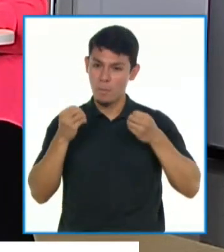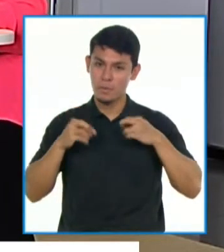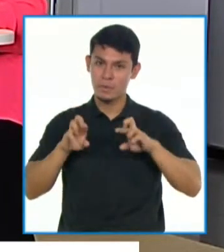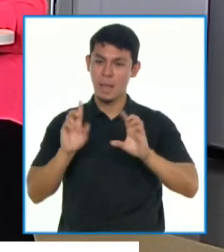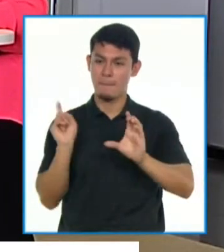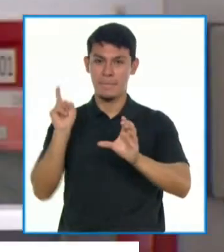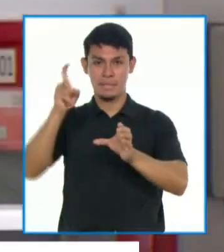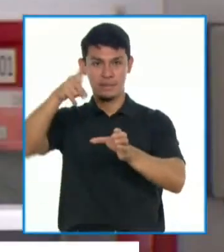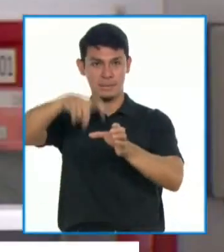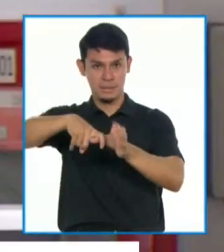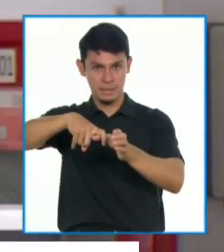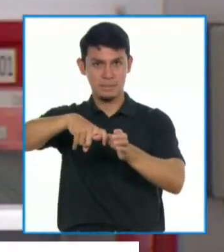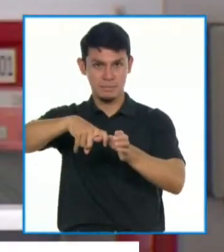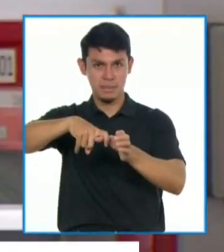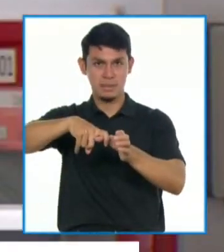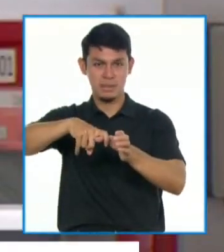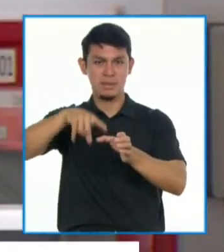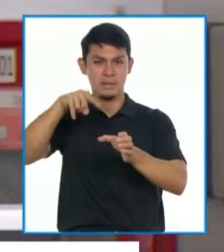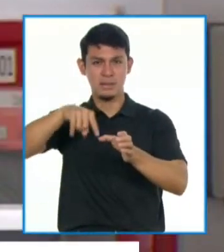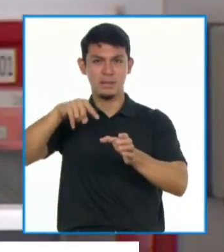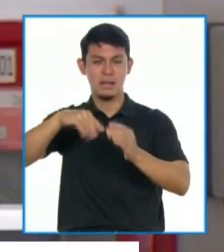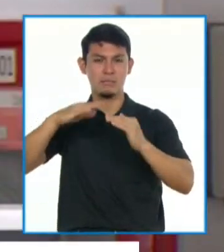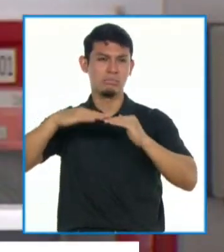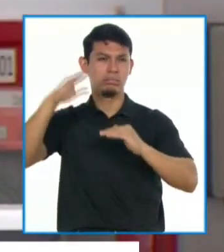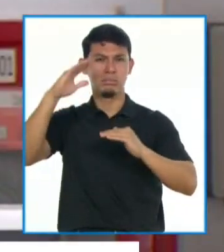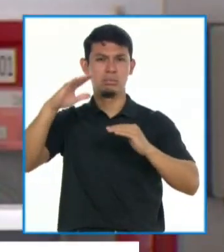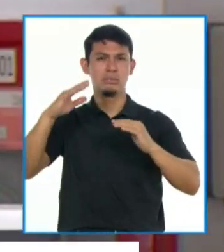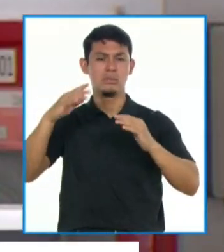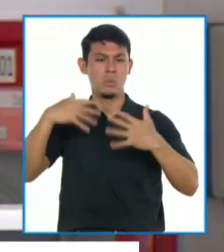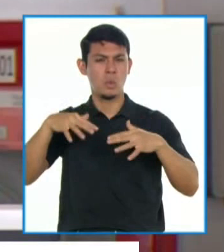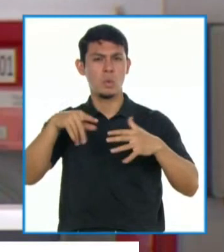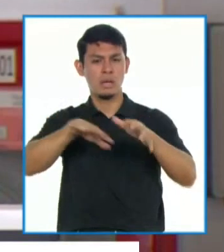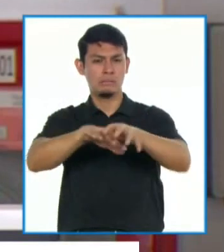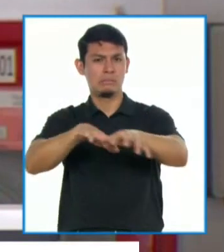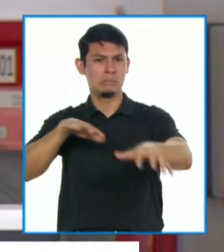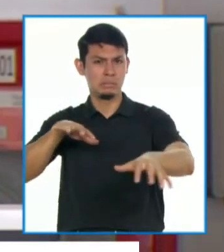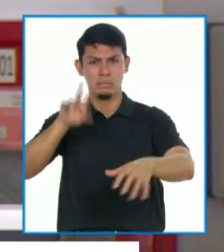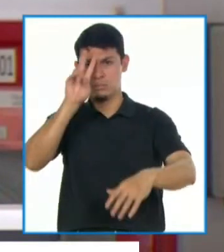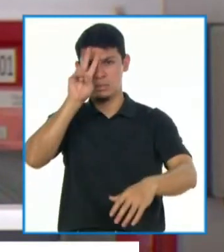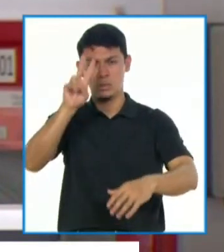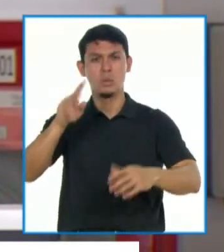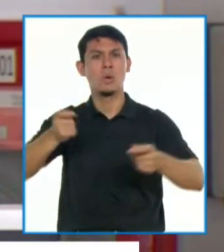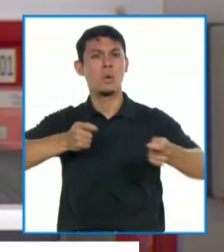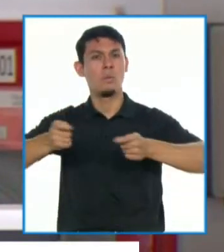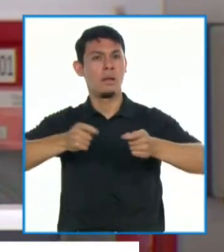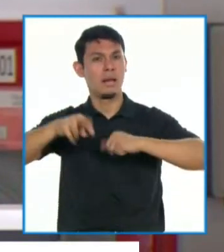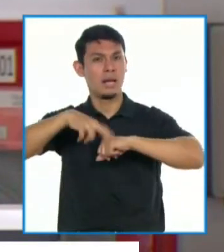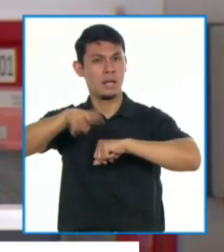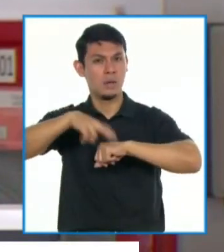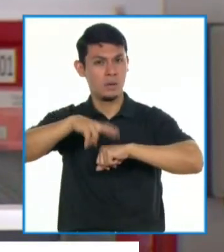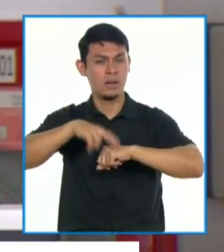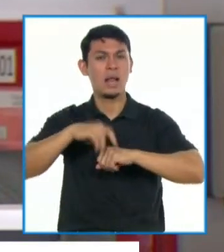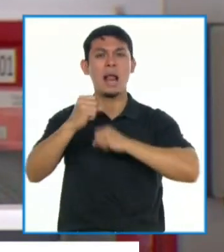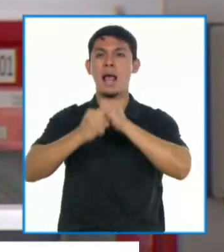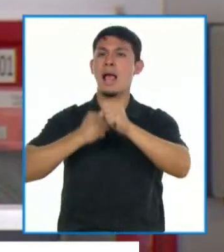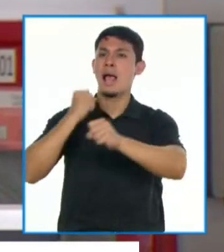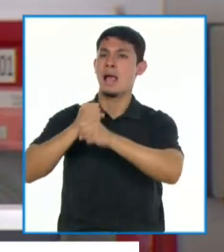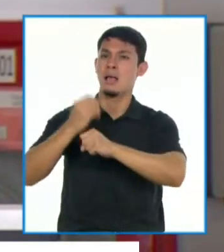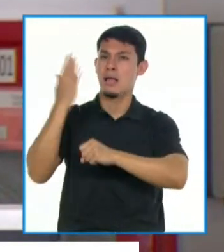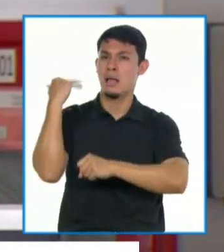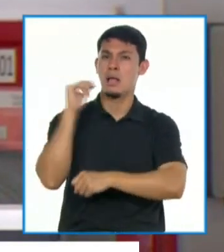participar también del acto fundacional de la Asamblea Nacional de Gobiernos Regionales en el año 2006,